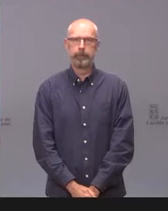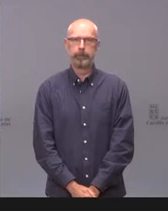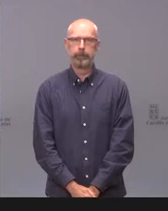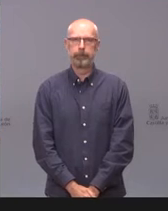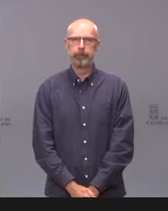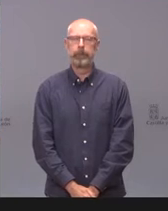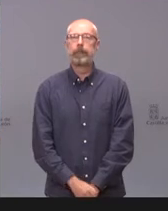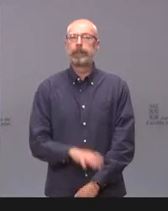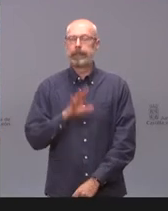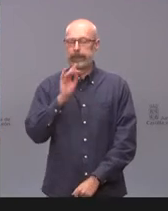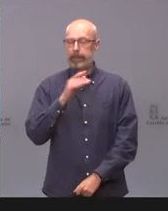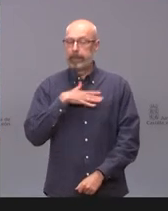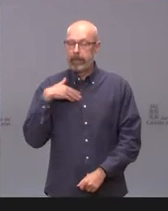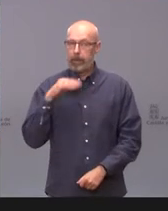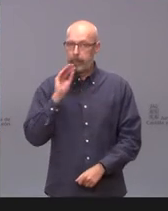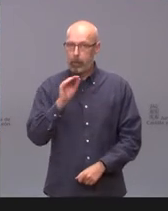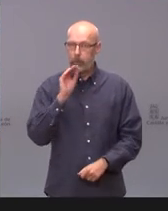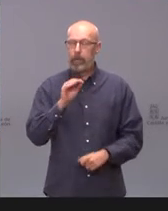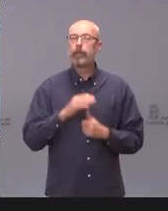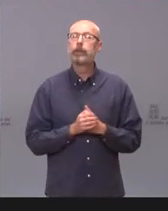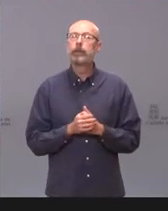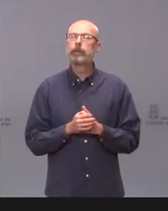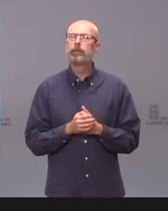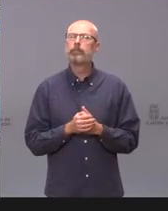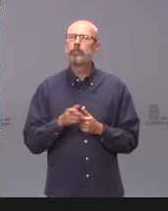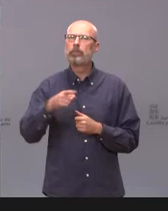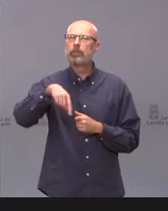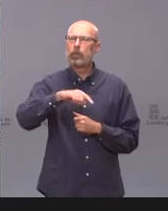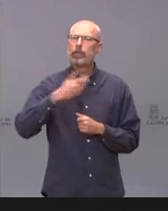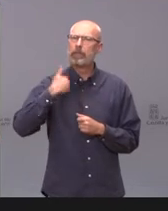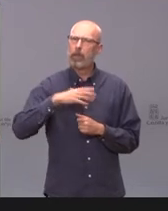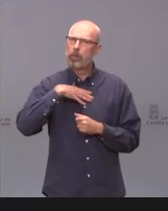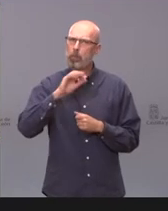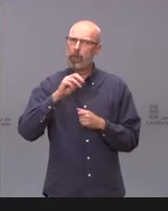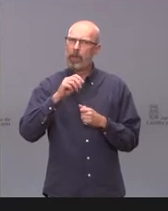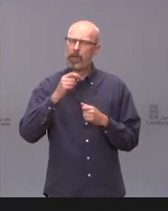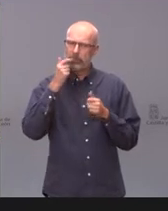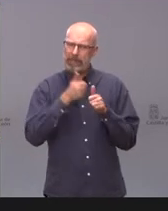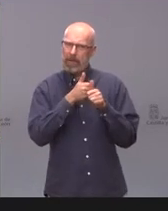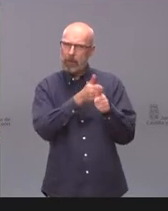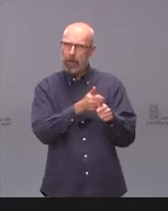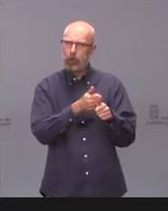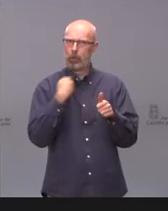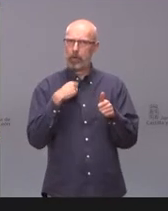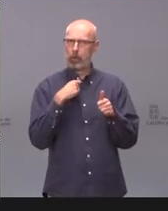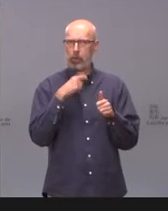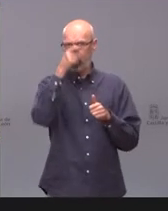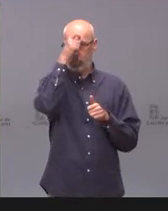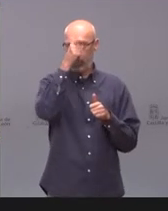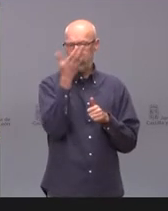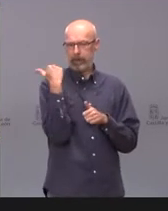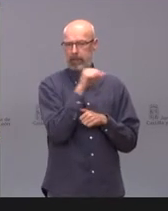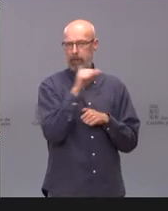Sí, por un lado quería preguntarles si han podido monitorizar ya en los municipios que la semana pasada se cerró el interior de los bares,